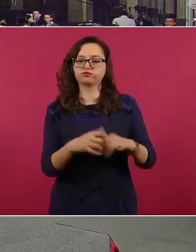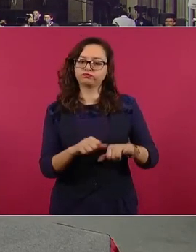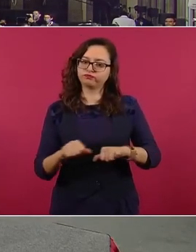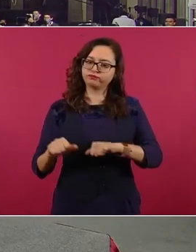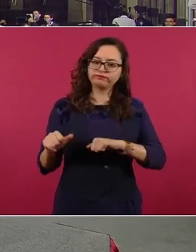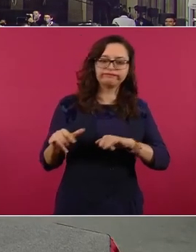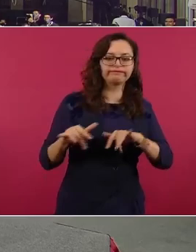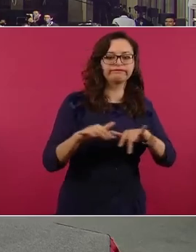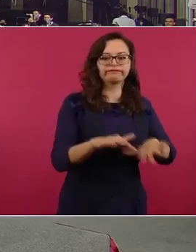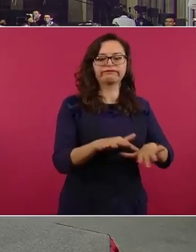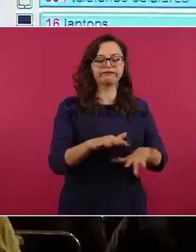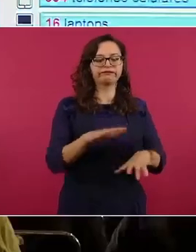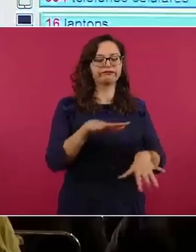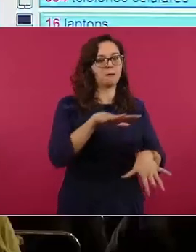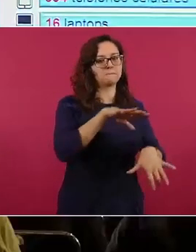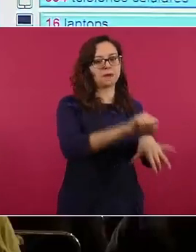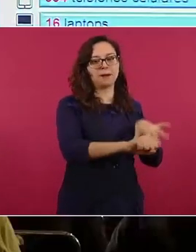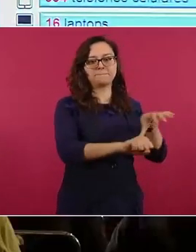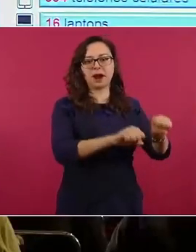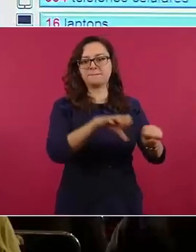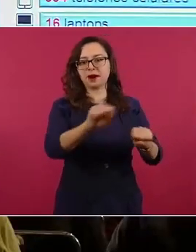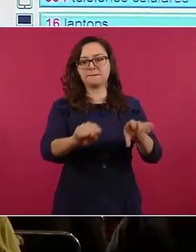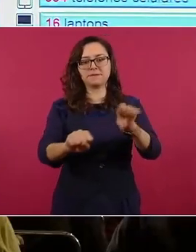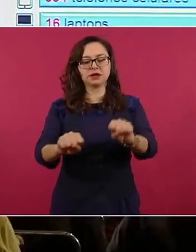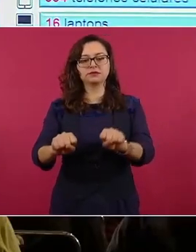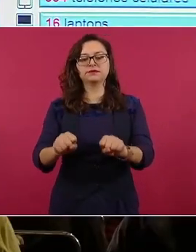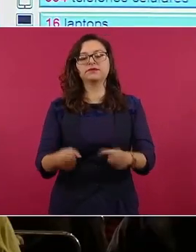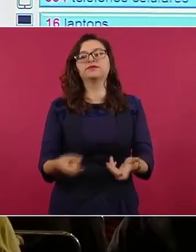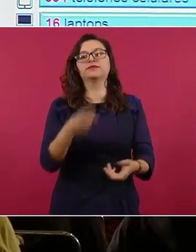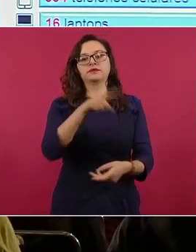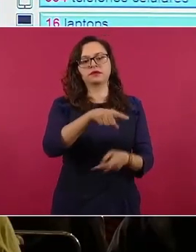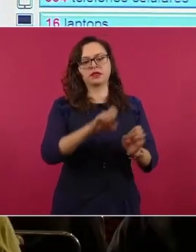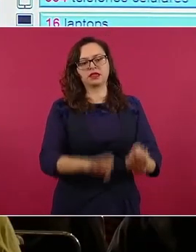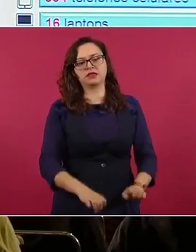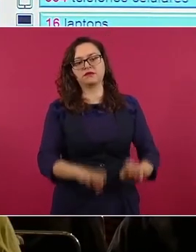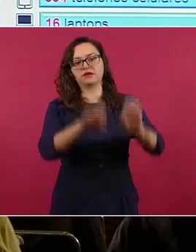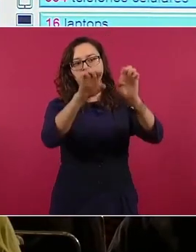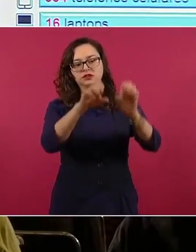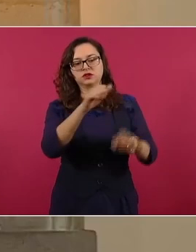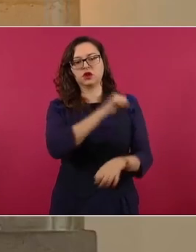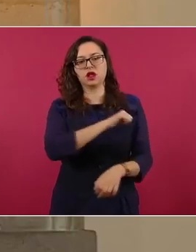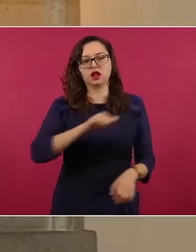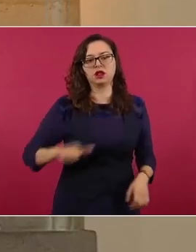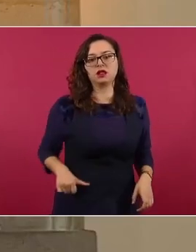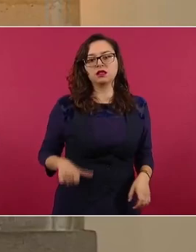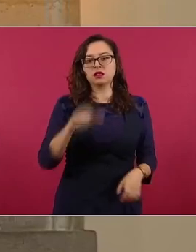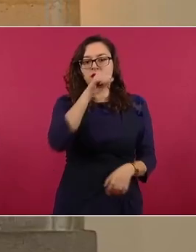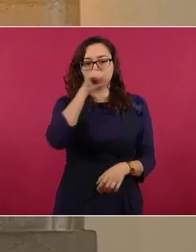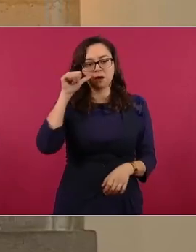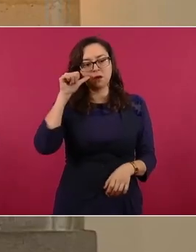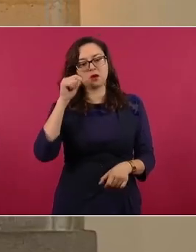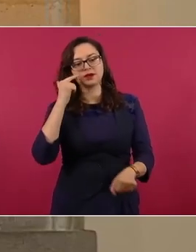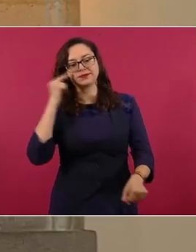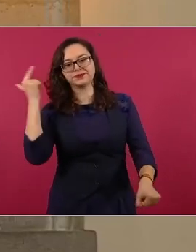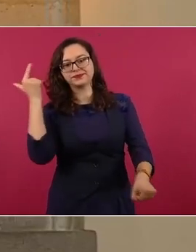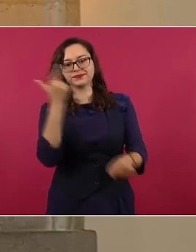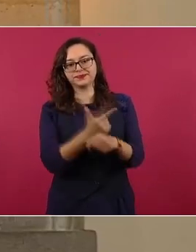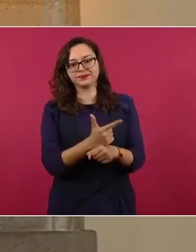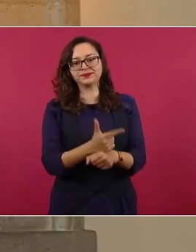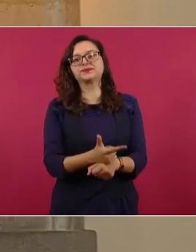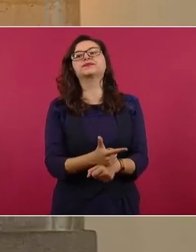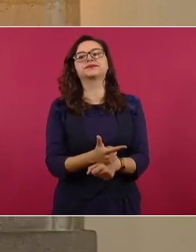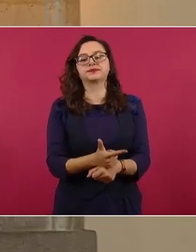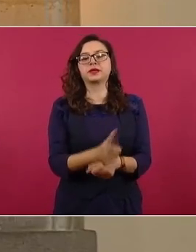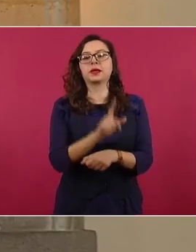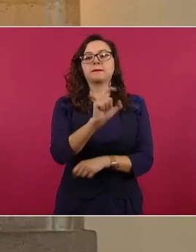Ciudadana, quienes ejecutaron un orden de cateo contra un inmueble de la Alcaldía Benito Juárez, logrando la detención